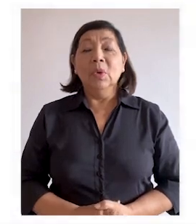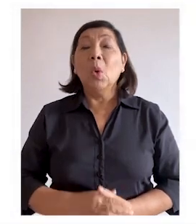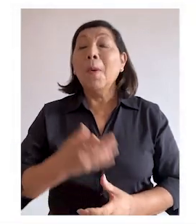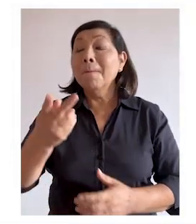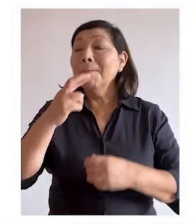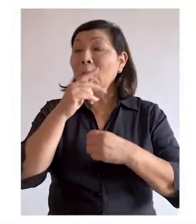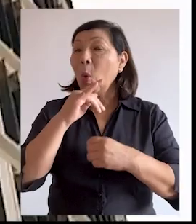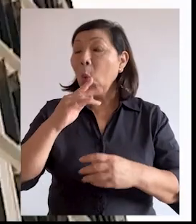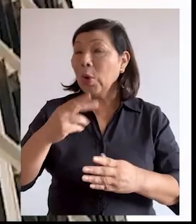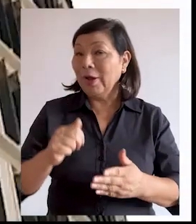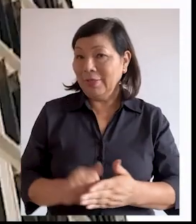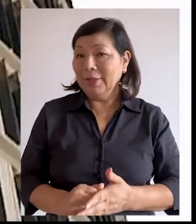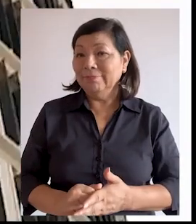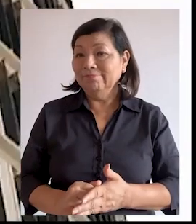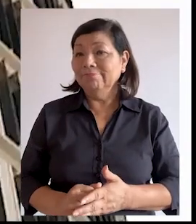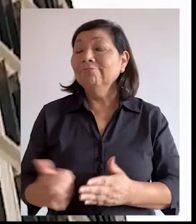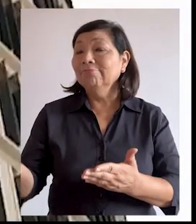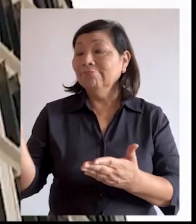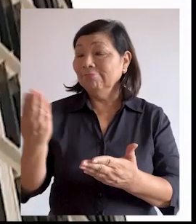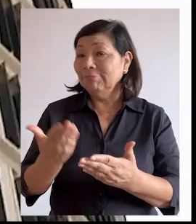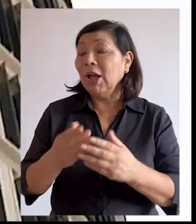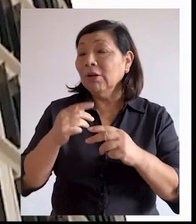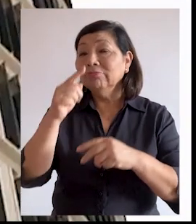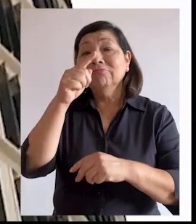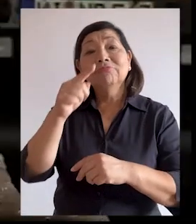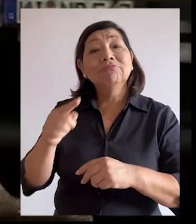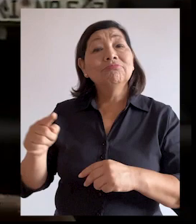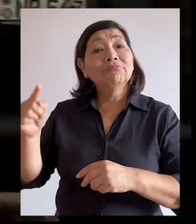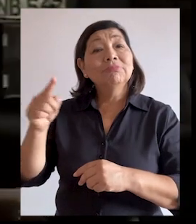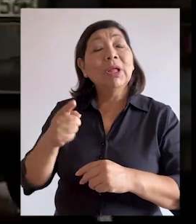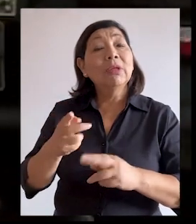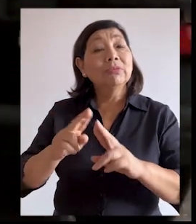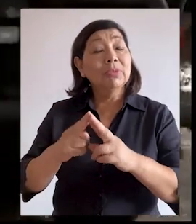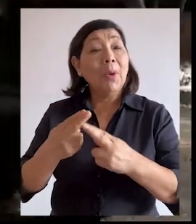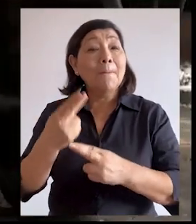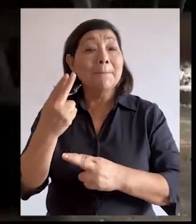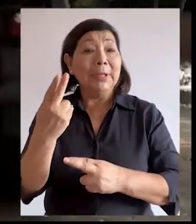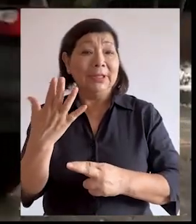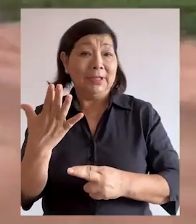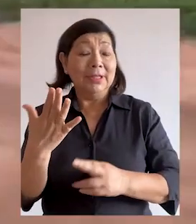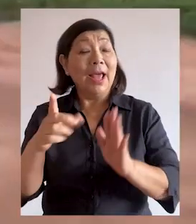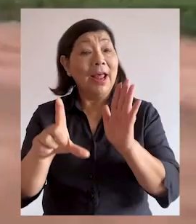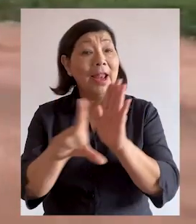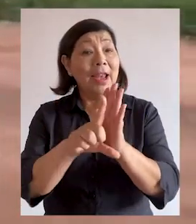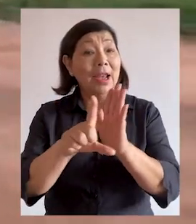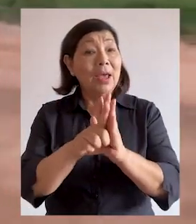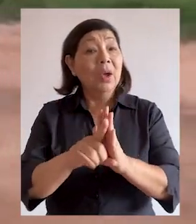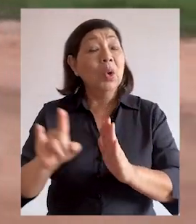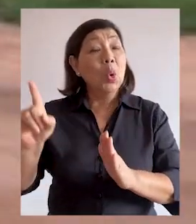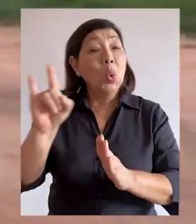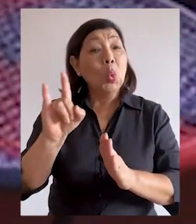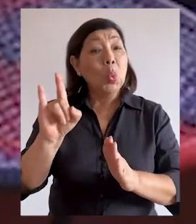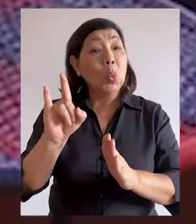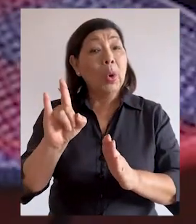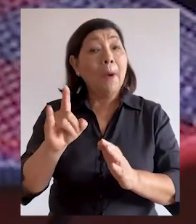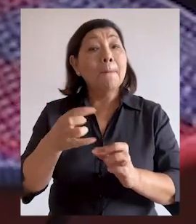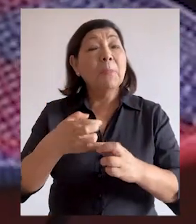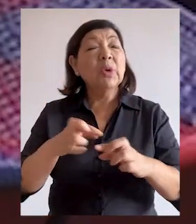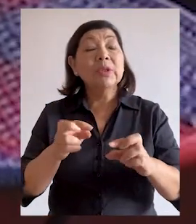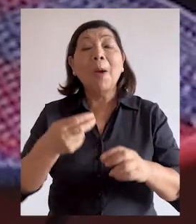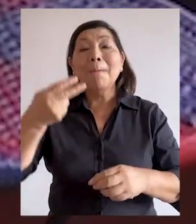Uganda. El Tribunal Constitucional anuló la polémica sección 25 de la Ley de Uso Indebido de